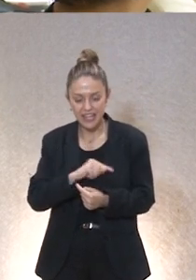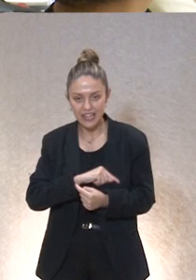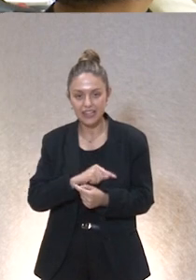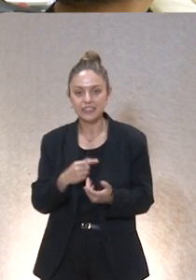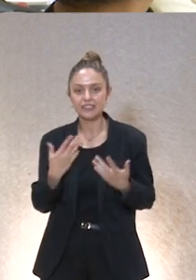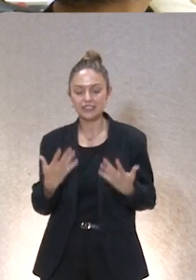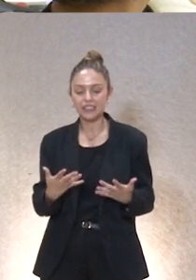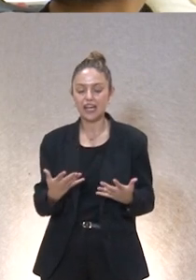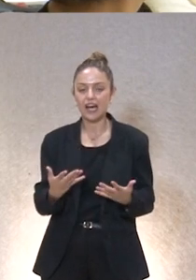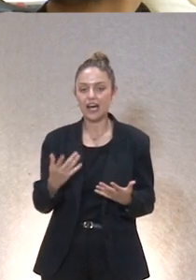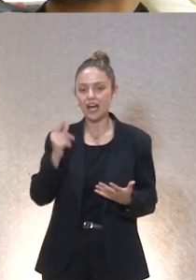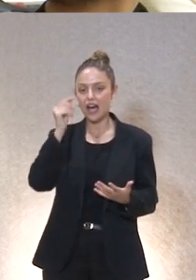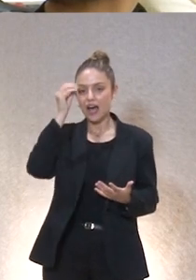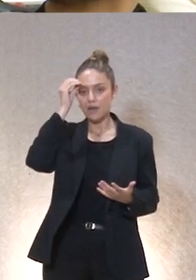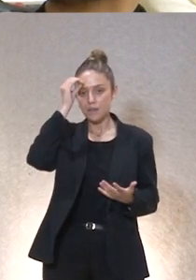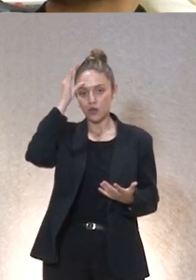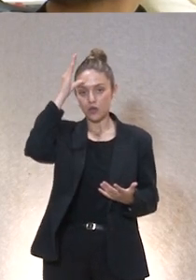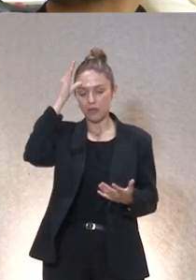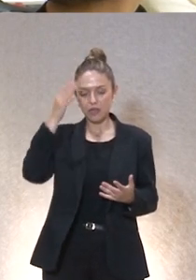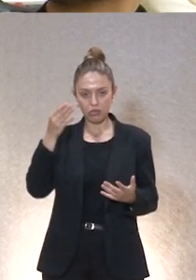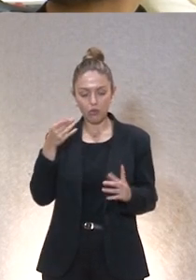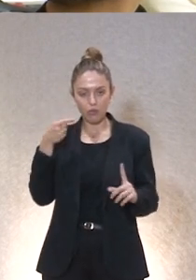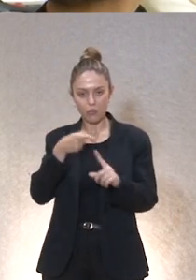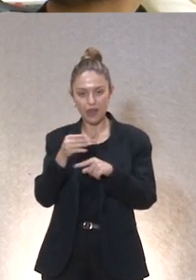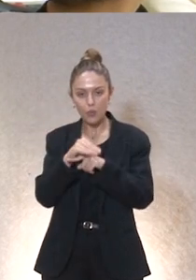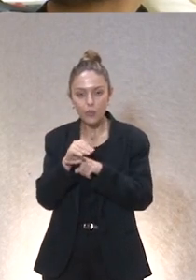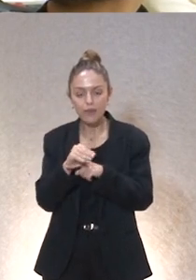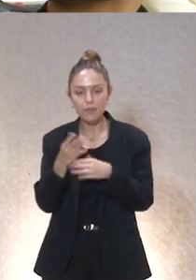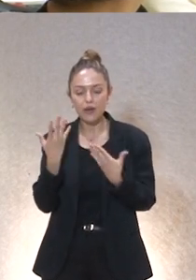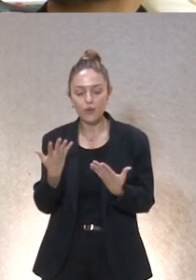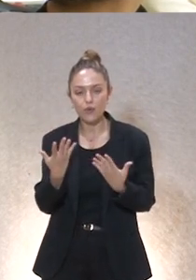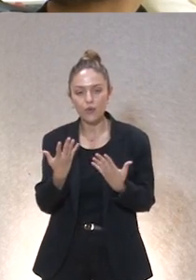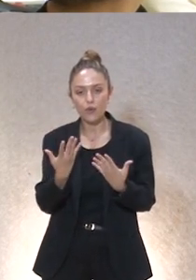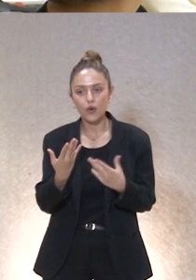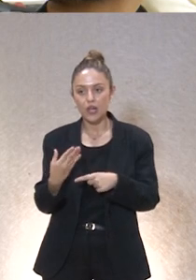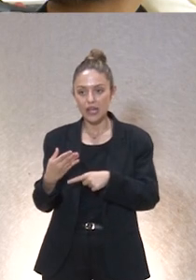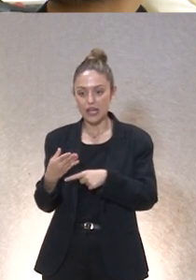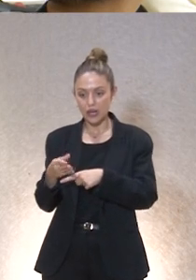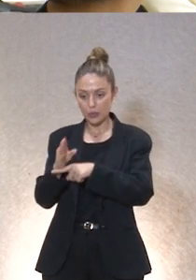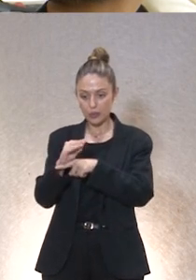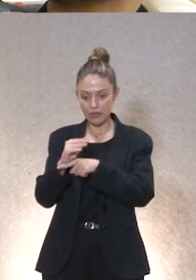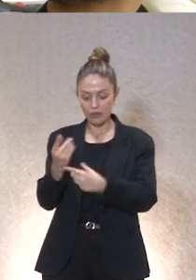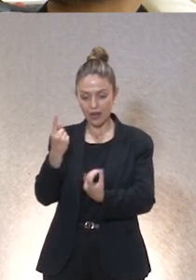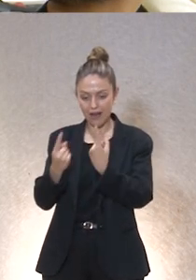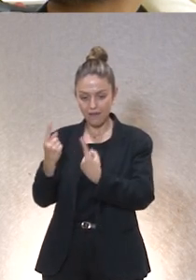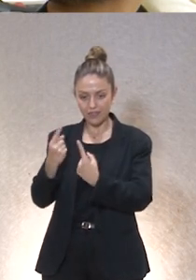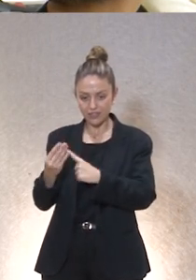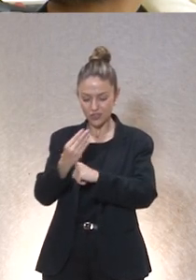un cierto conocimiento para aprender a cuidar pero a veces el cuidador se descuida de sí mismo entonces